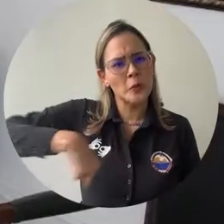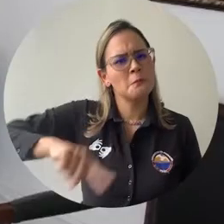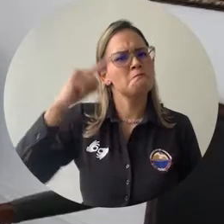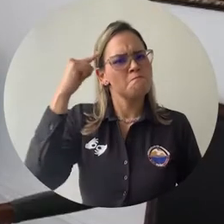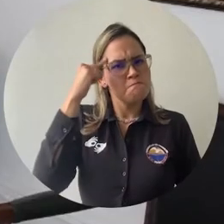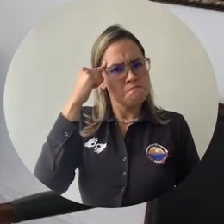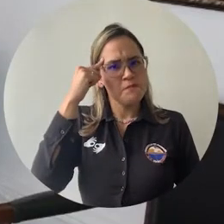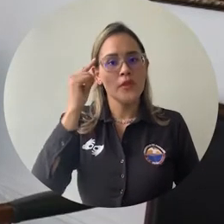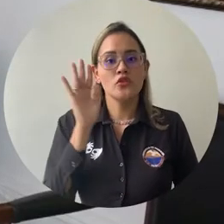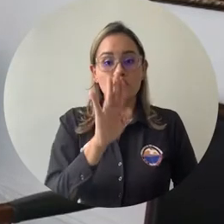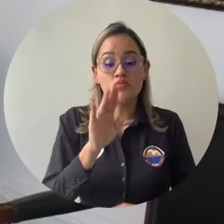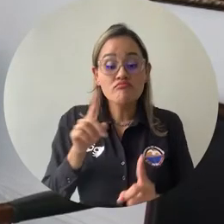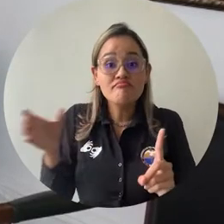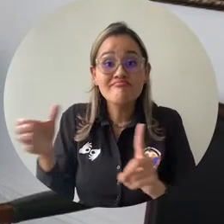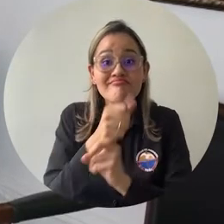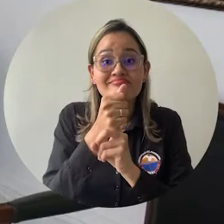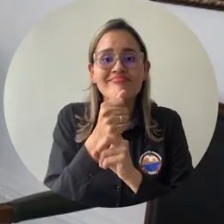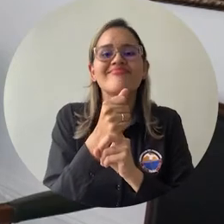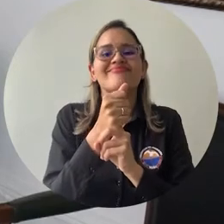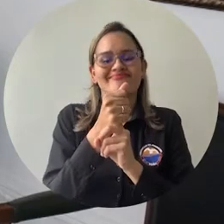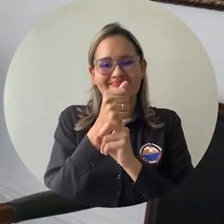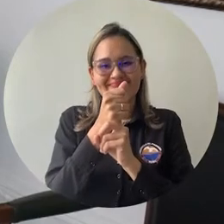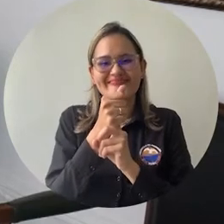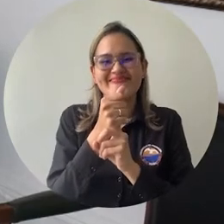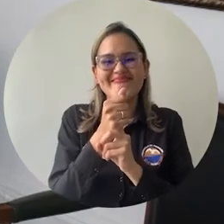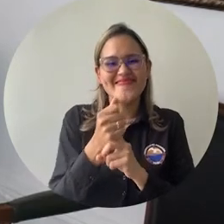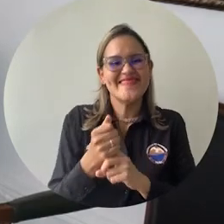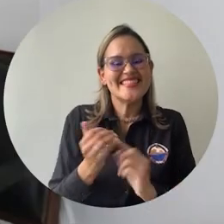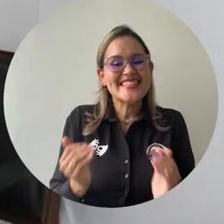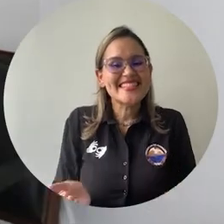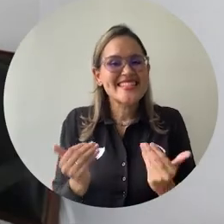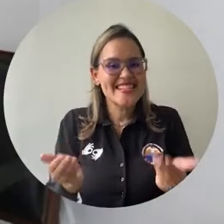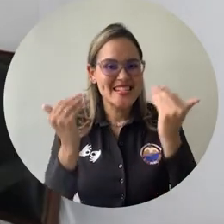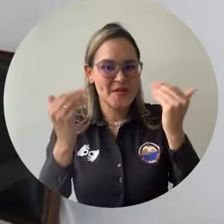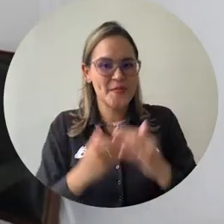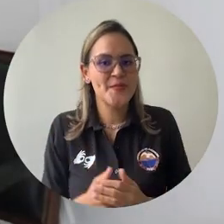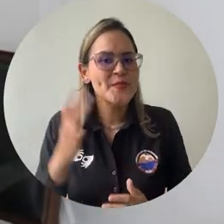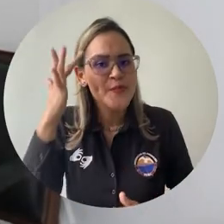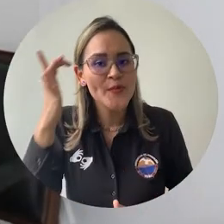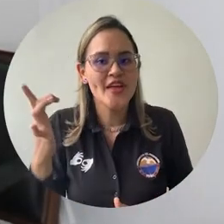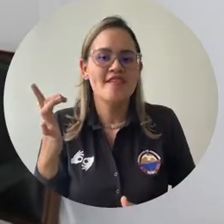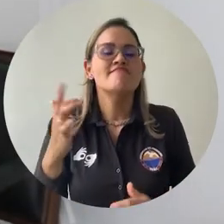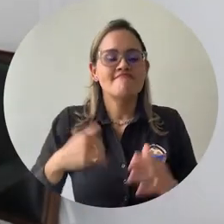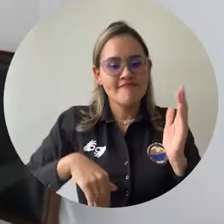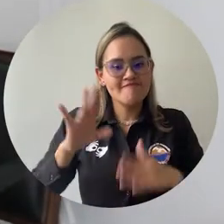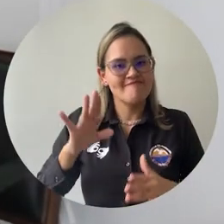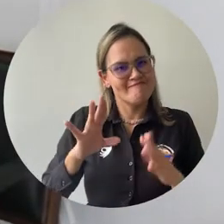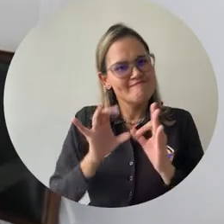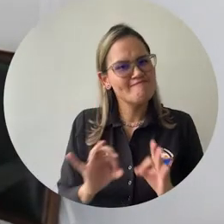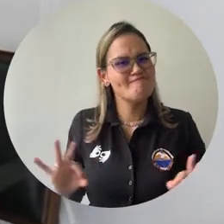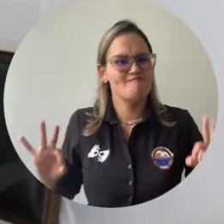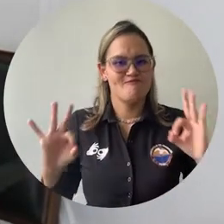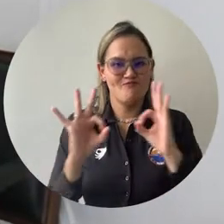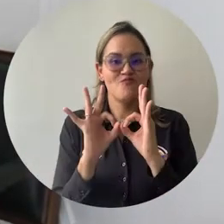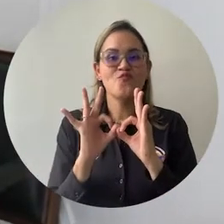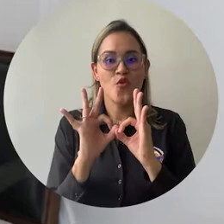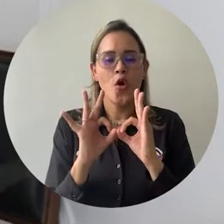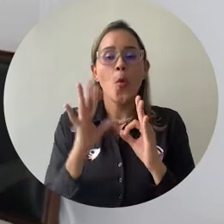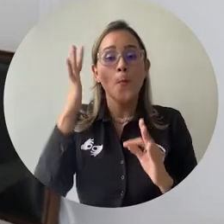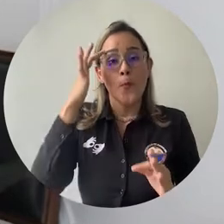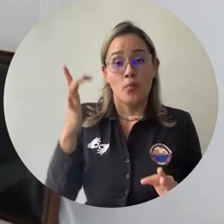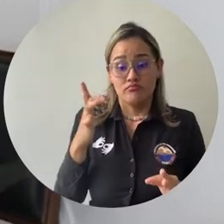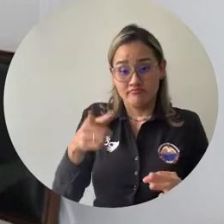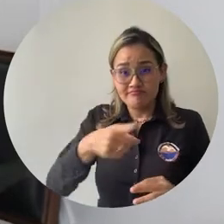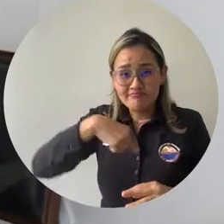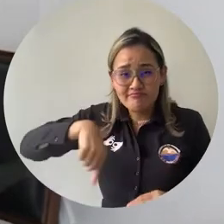Creemos que este logro, aun cuando estemos en los niveles intermedios, es muy importante, ya que, como sabemos, la Universidad de Magdalena